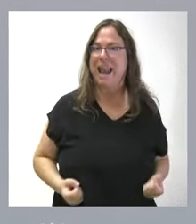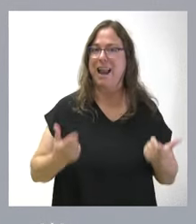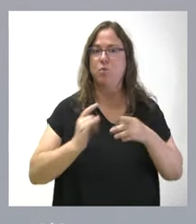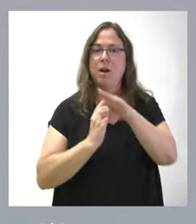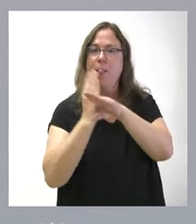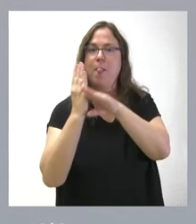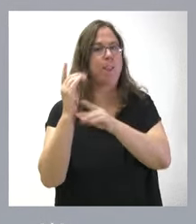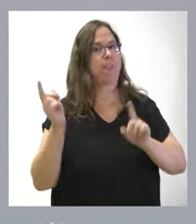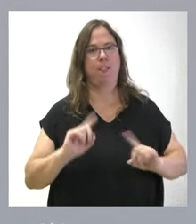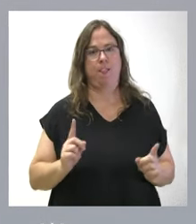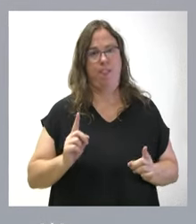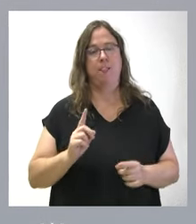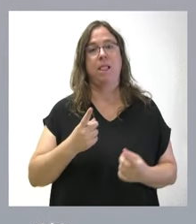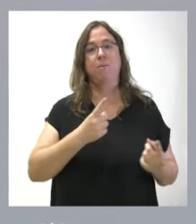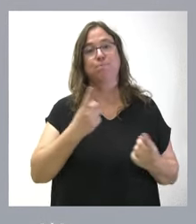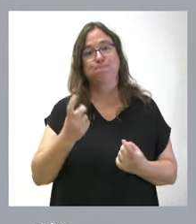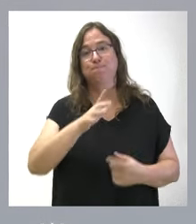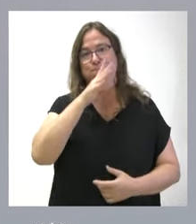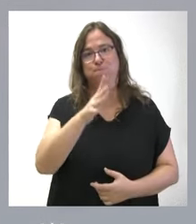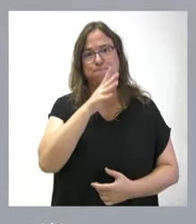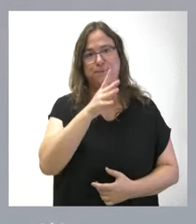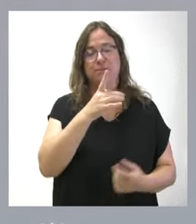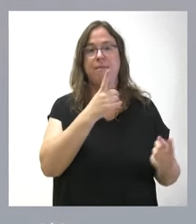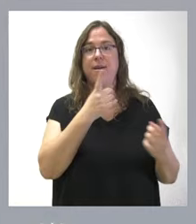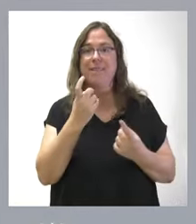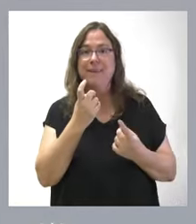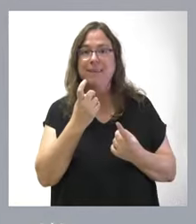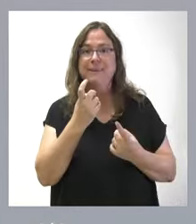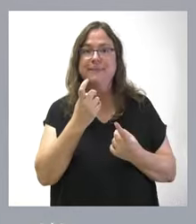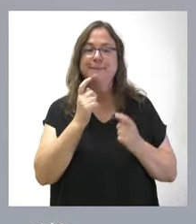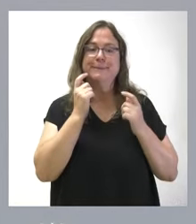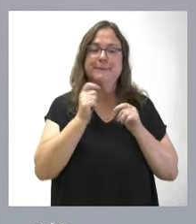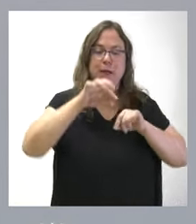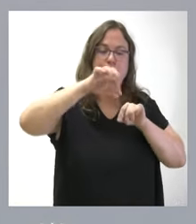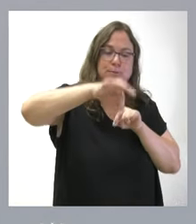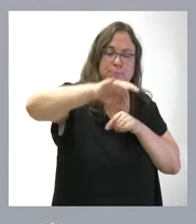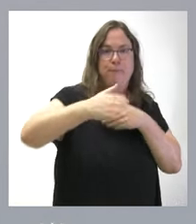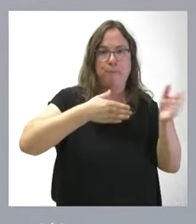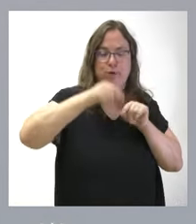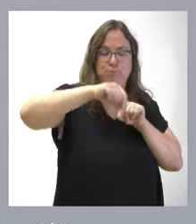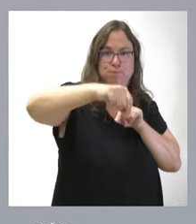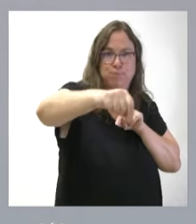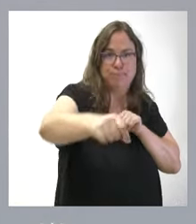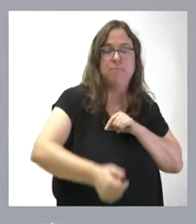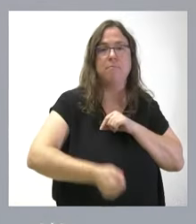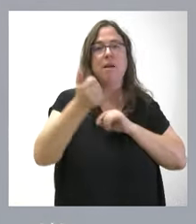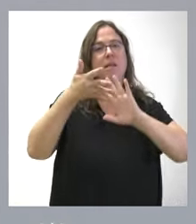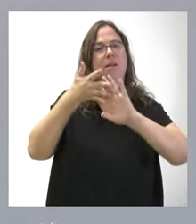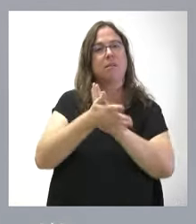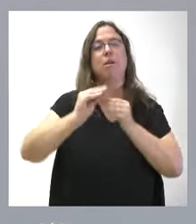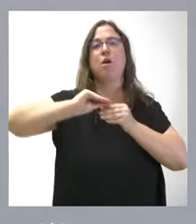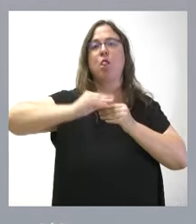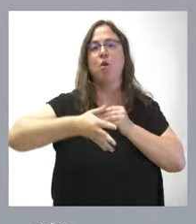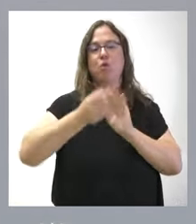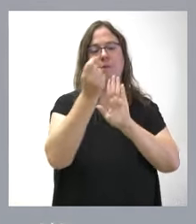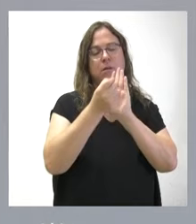del incendio y es el motivo por el cual se hace necesario promover su repoblación. Tienen ustedes descritos en la documentación todas